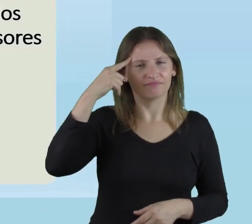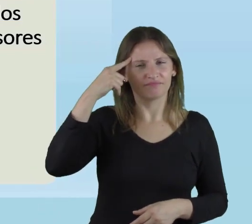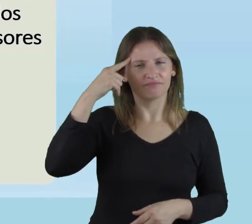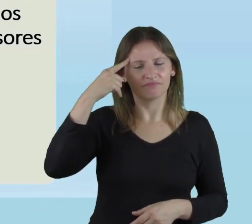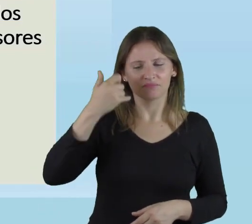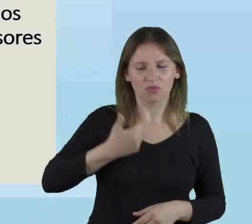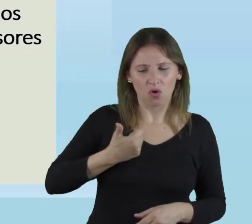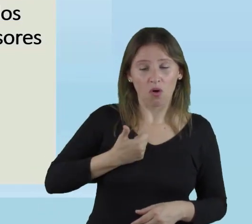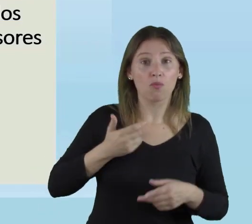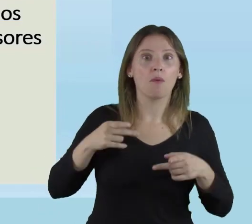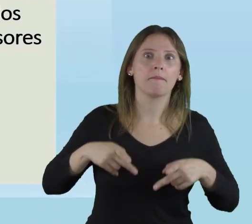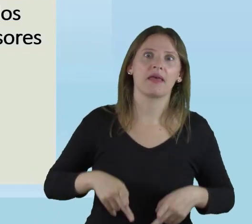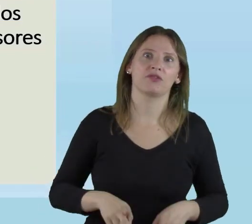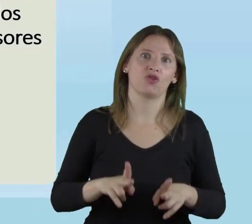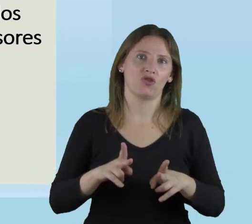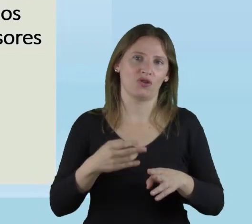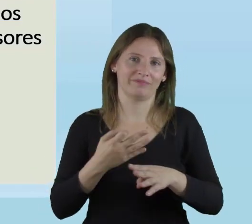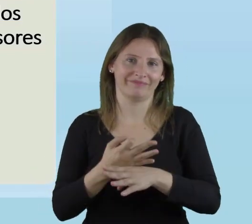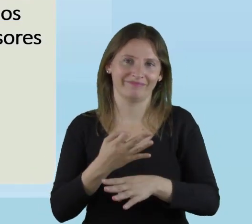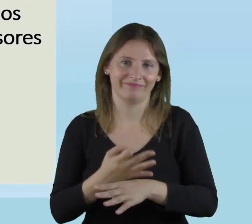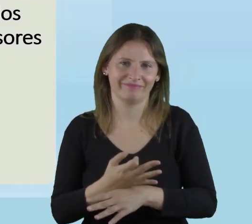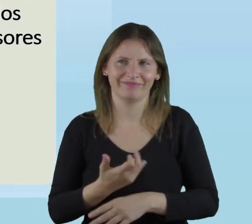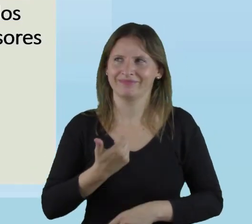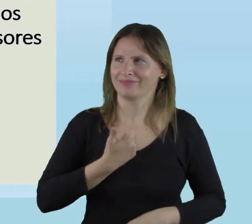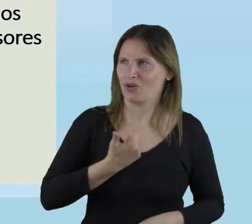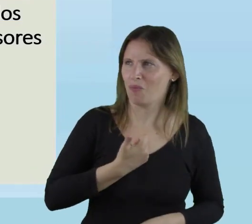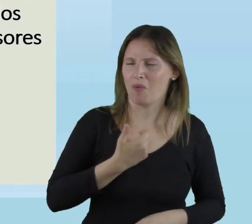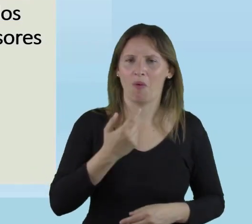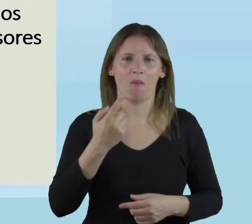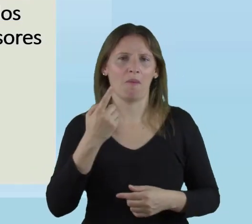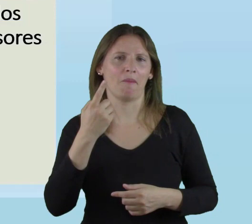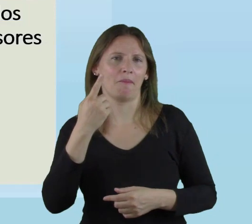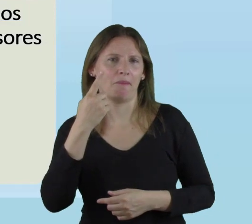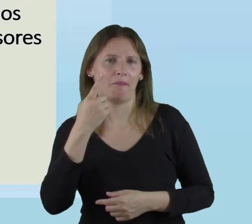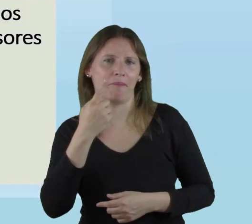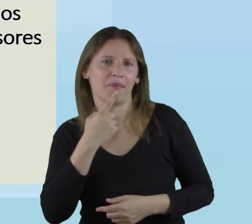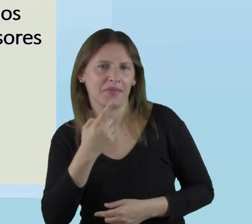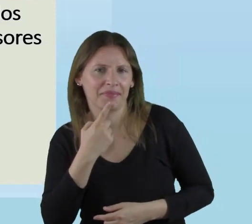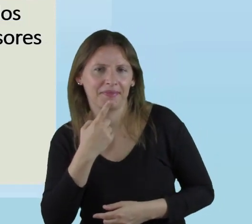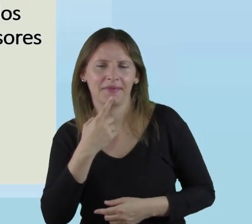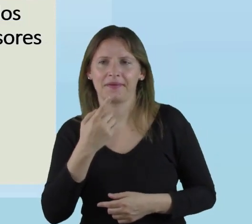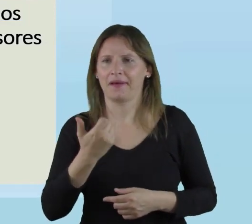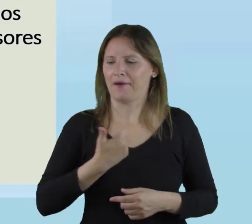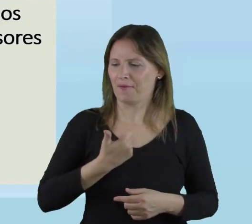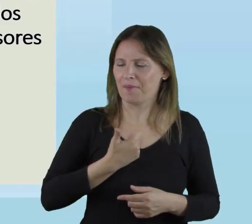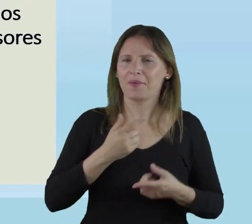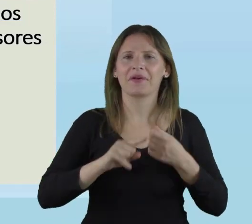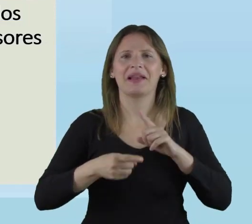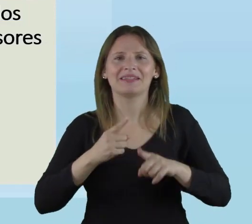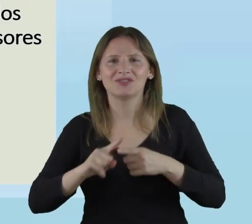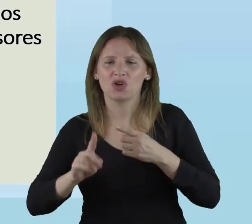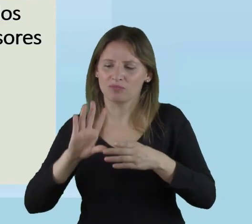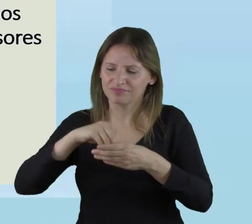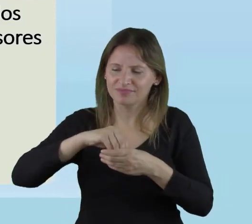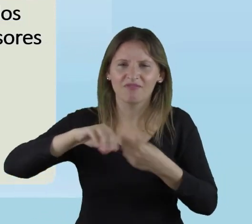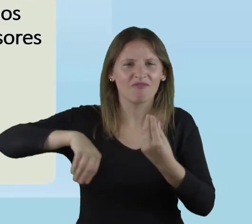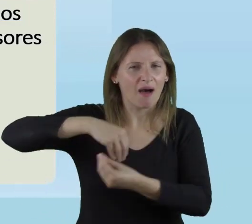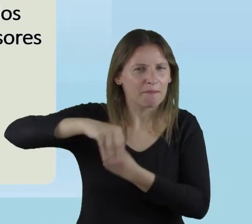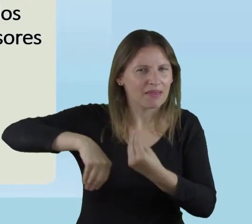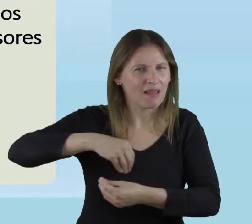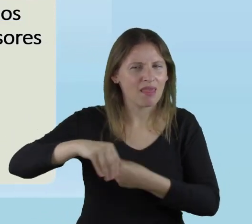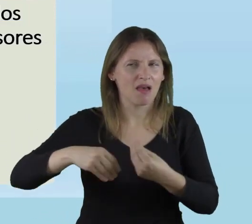partir de la reflexión, ¿cómo está la metodología? ¿Cómo están las políticas? ¿Cómo está la relación en la